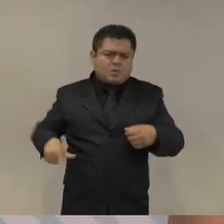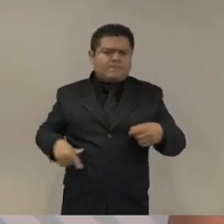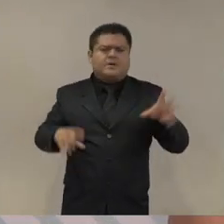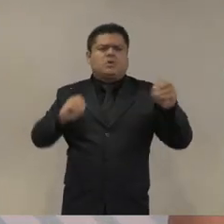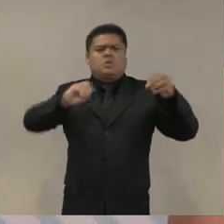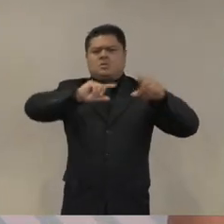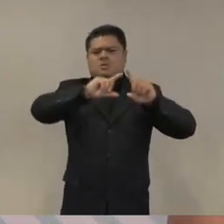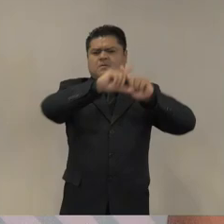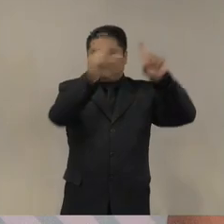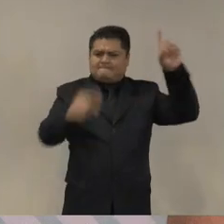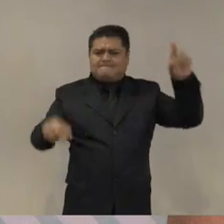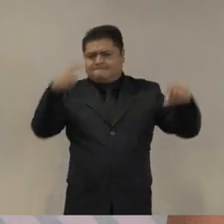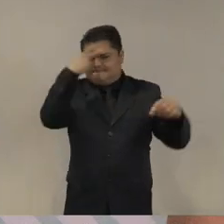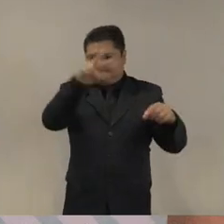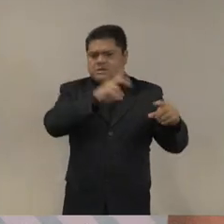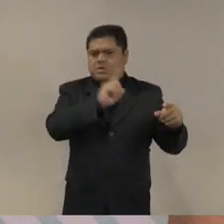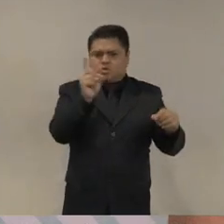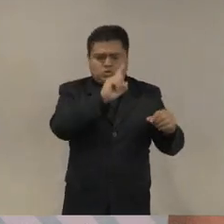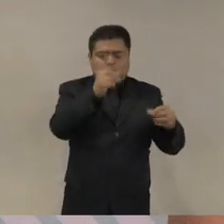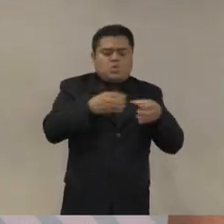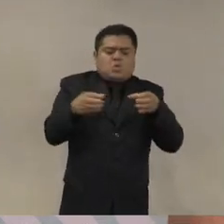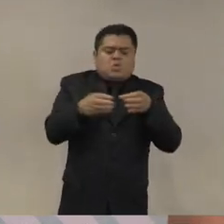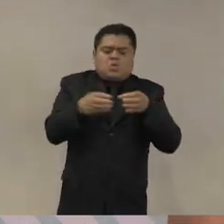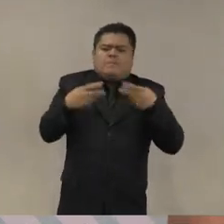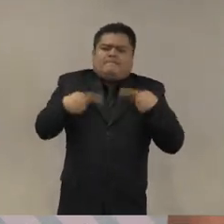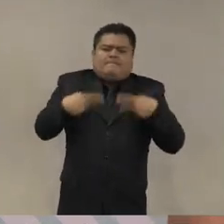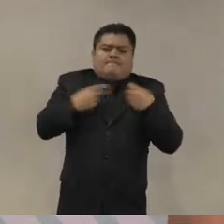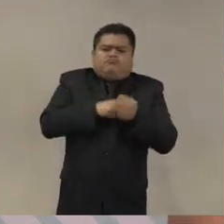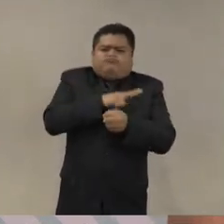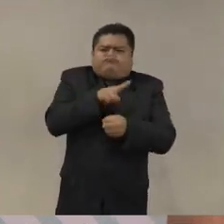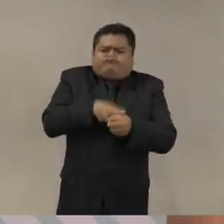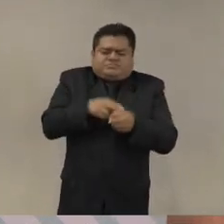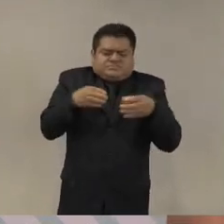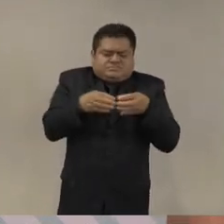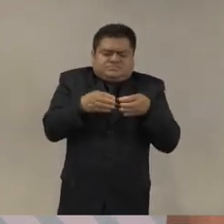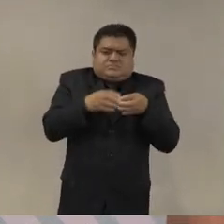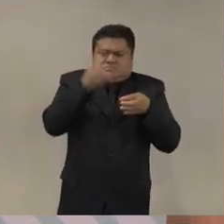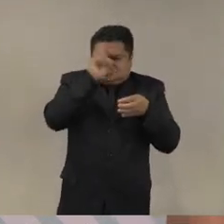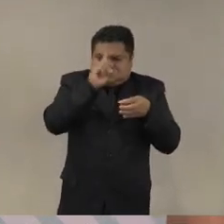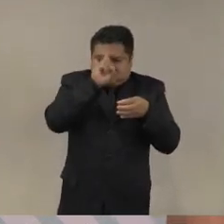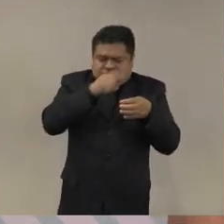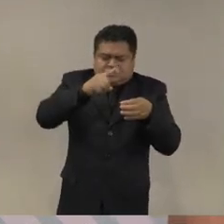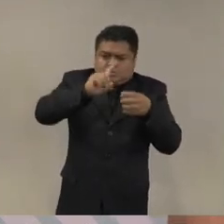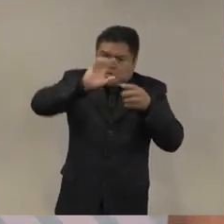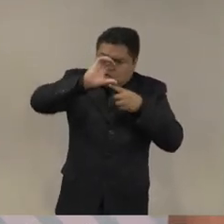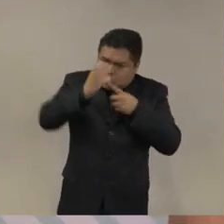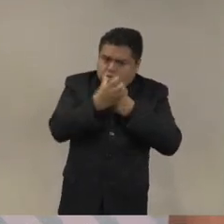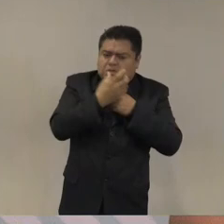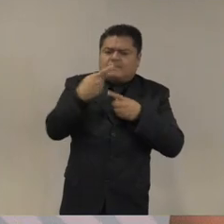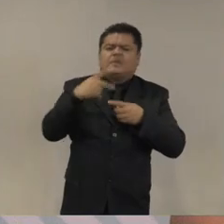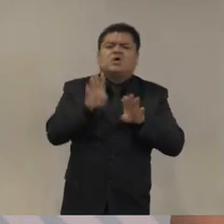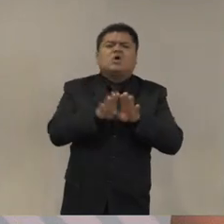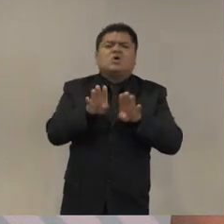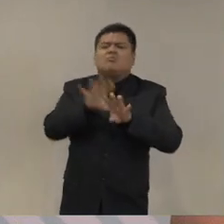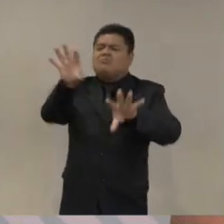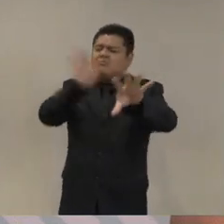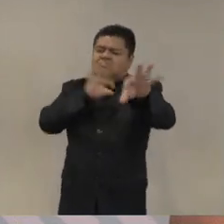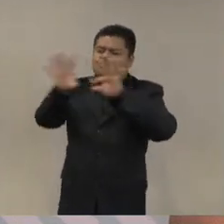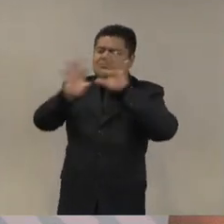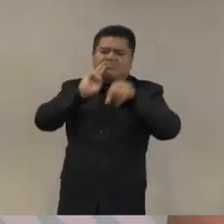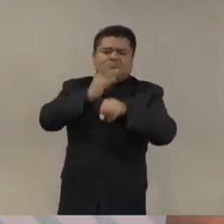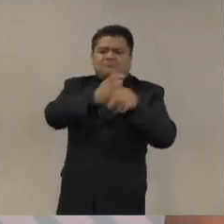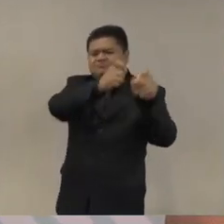incluso la forma en cómo se elige a esa gente cómo participan pues a lo mejor algo sorteo como viene siendo armar una